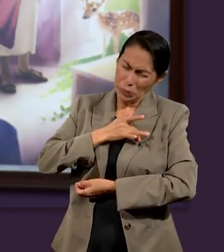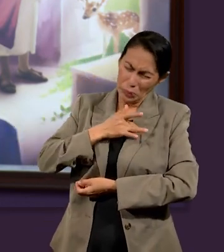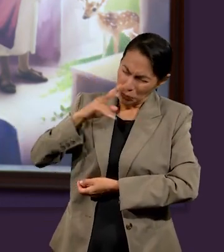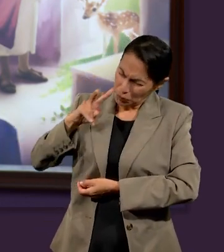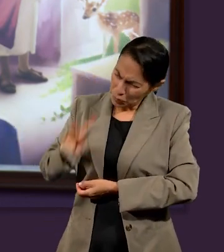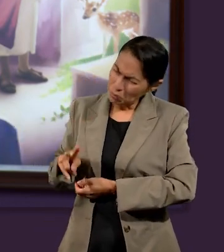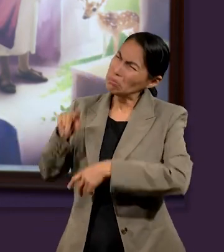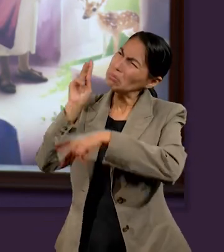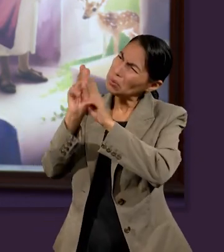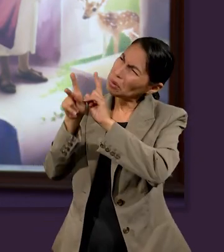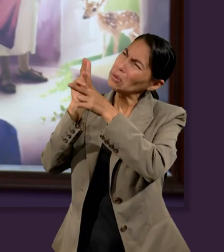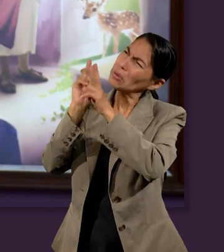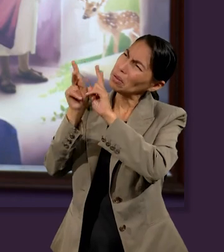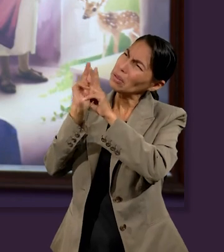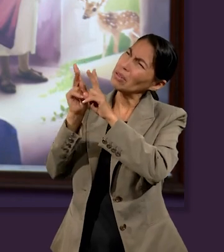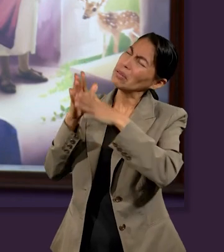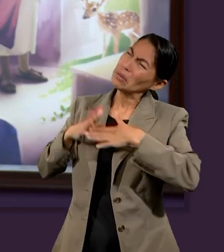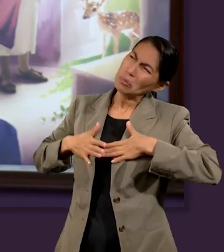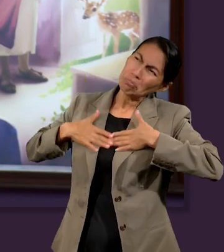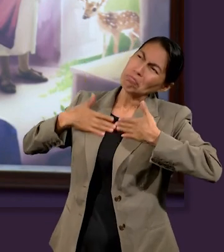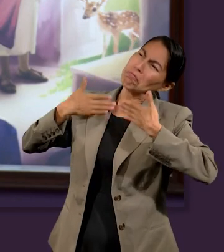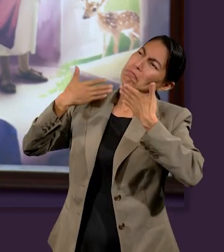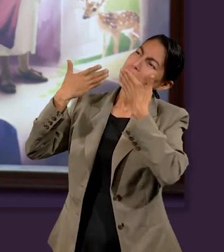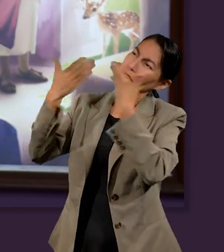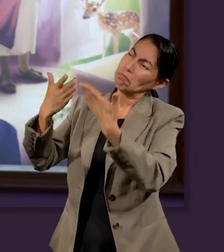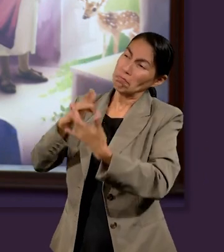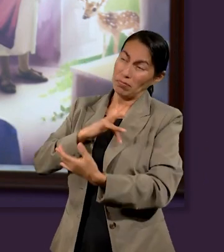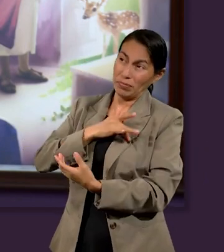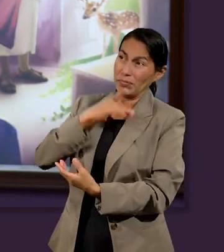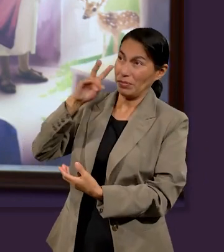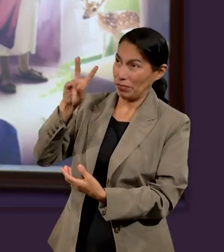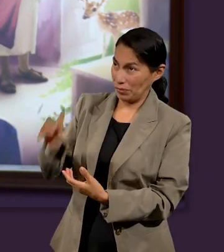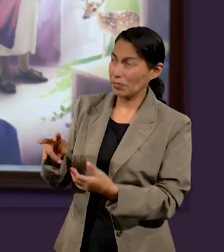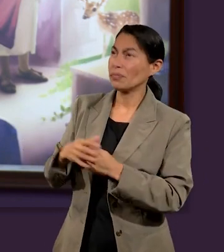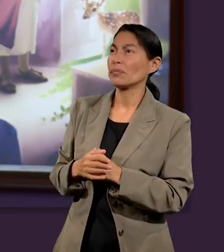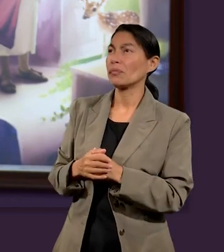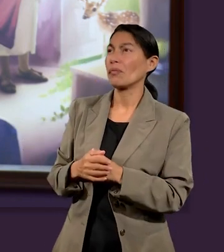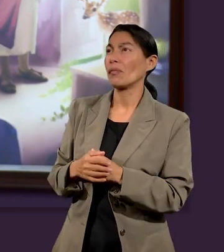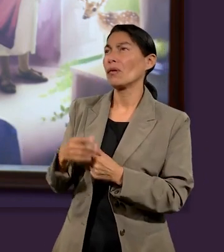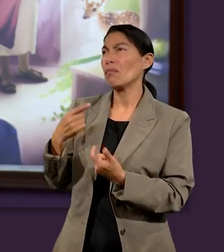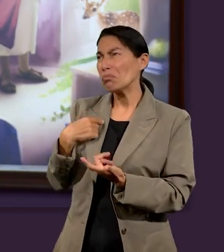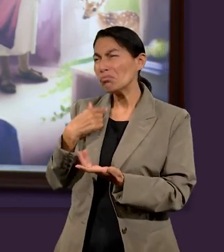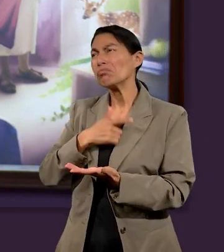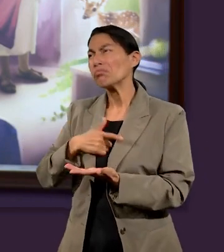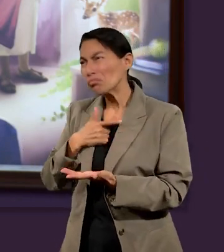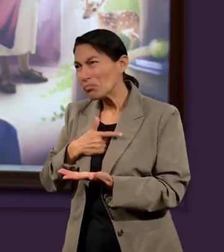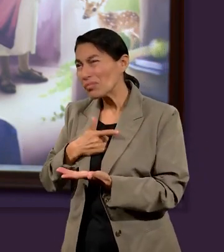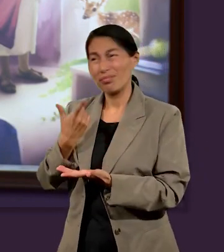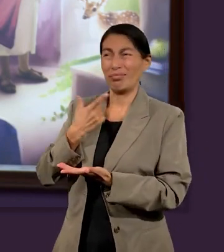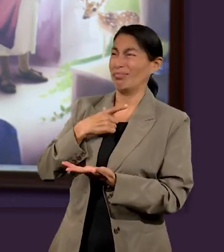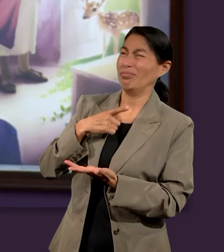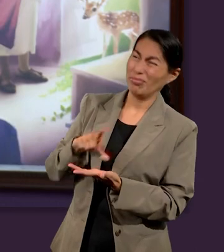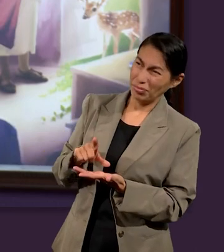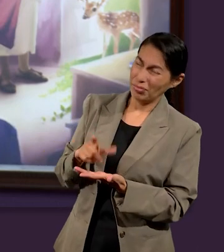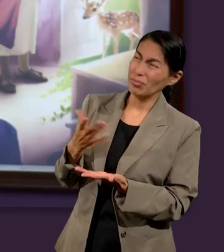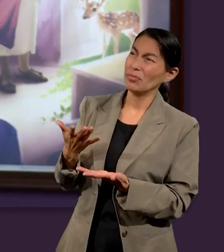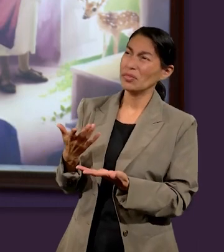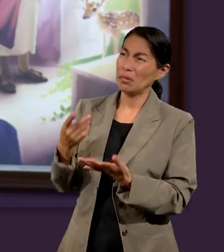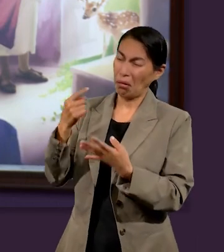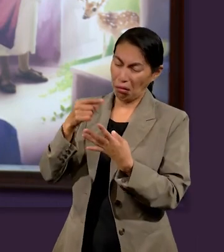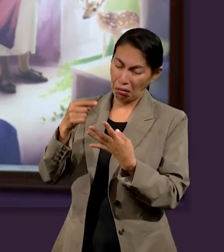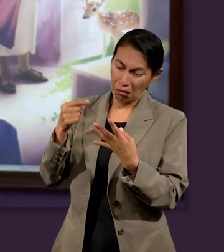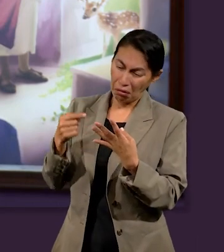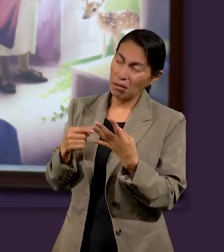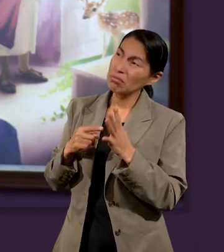palabra de Dios, orar de verdad y poder tener una conversación sincera con Dios,